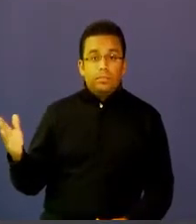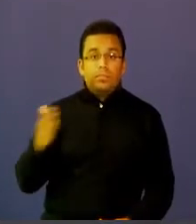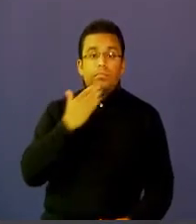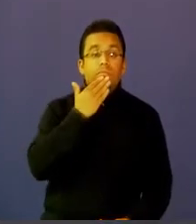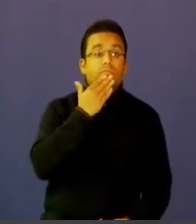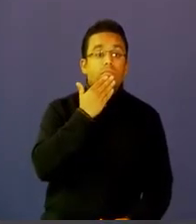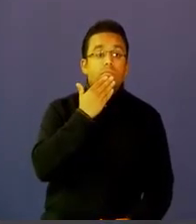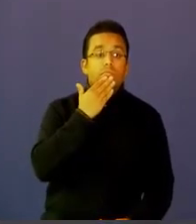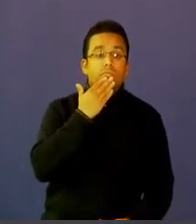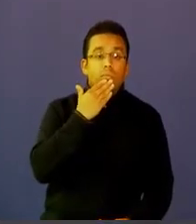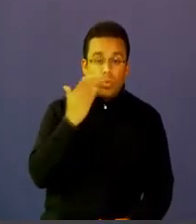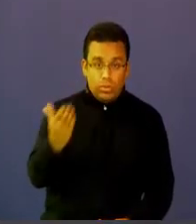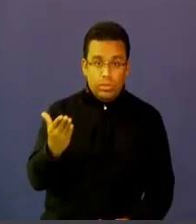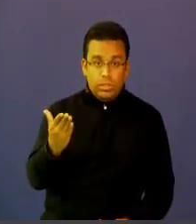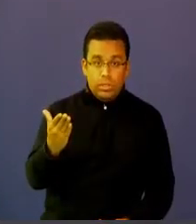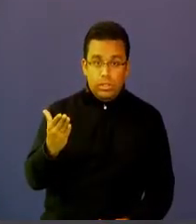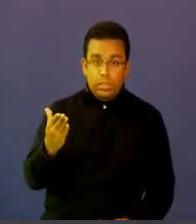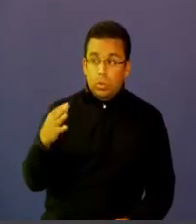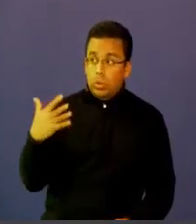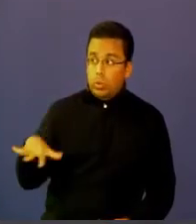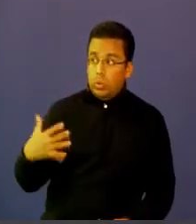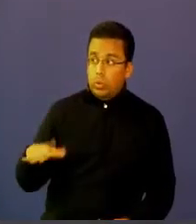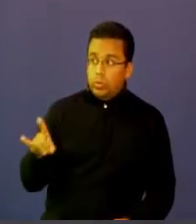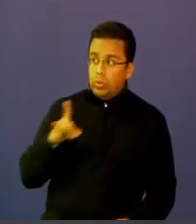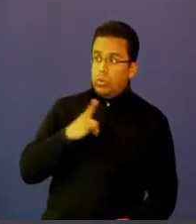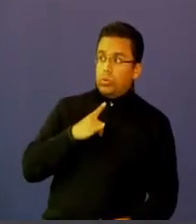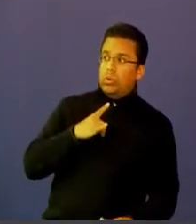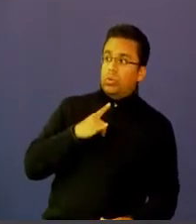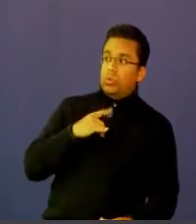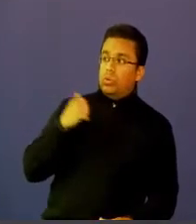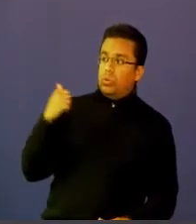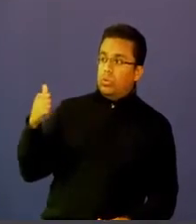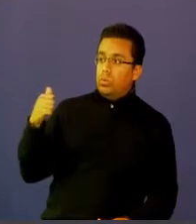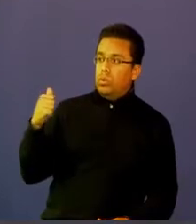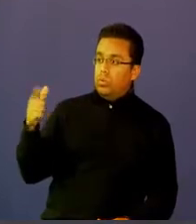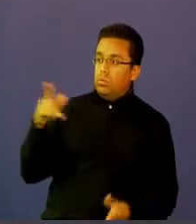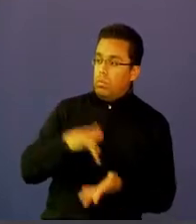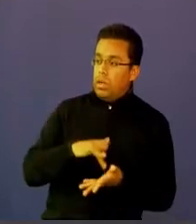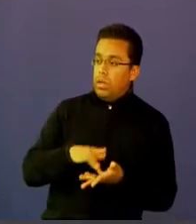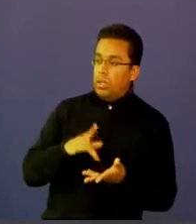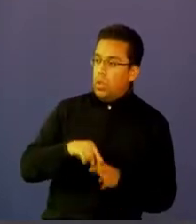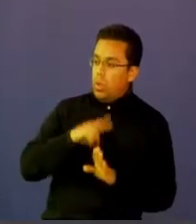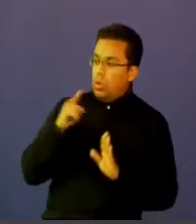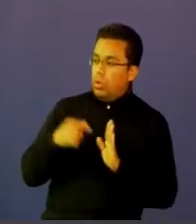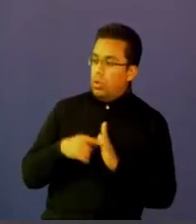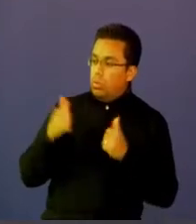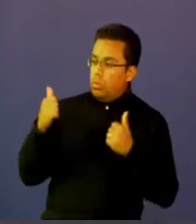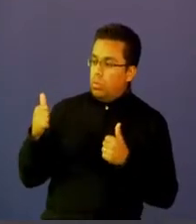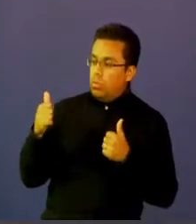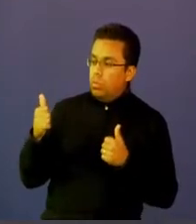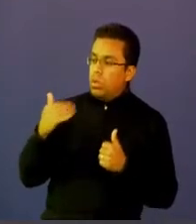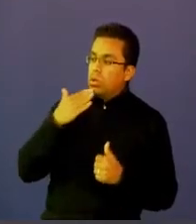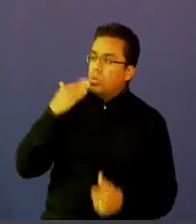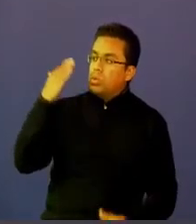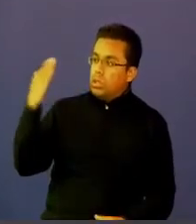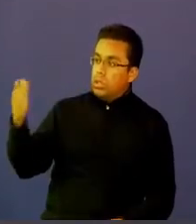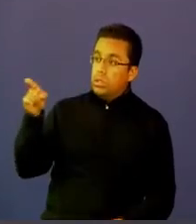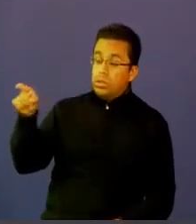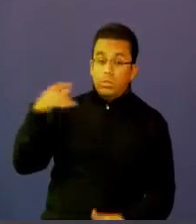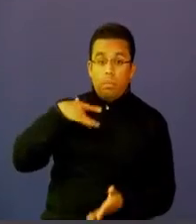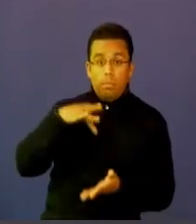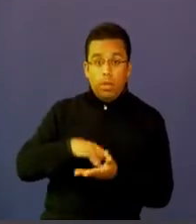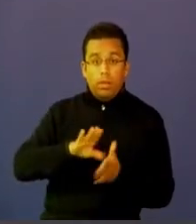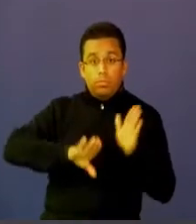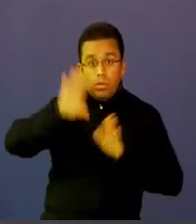supremamente inspirador a toda la participación en cual es un estudio pero yo